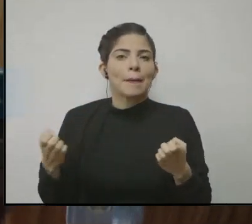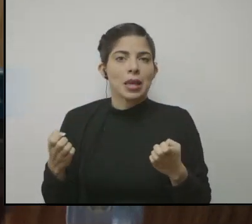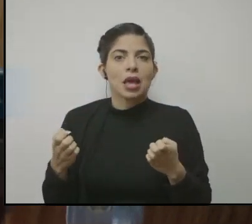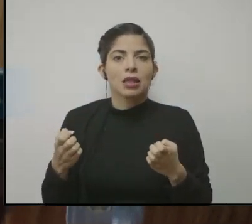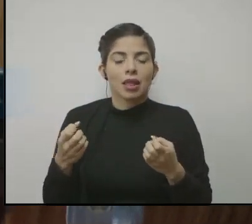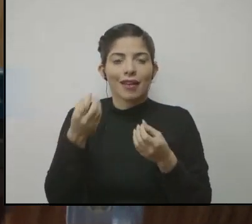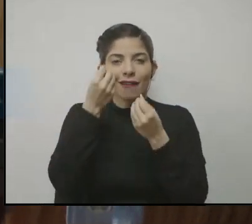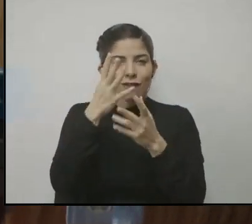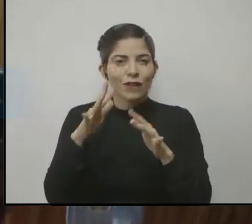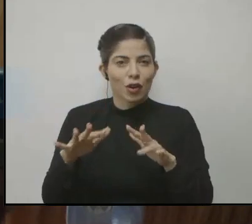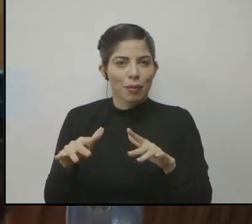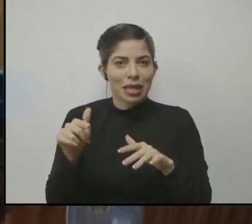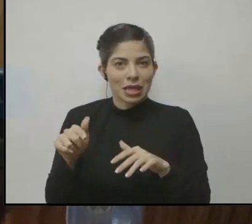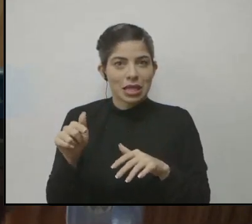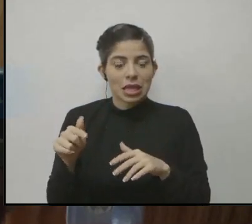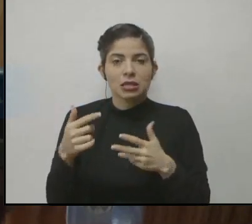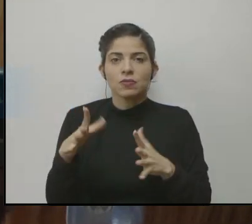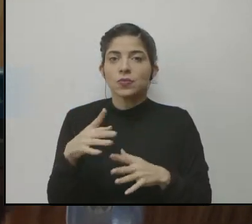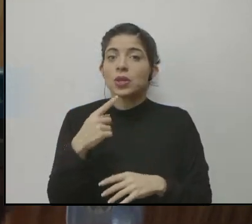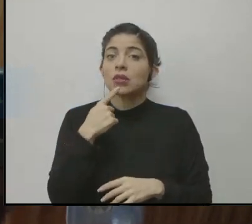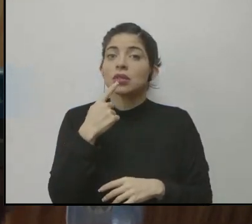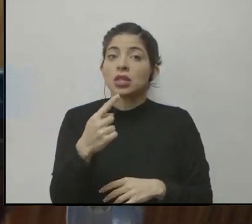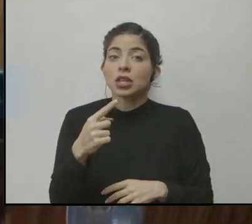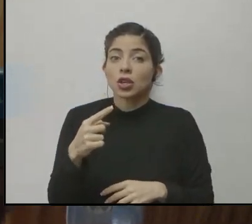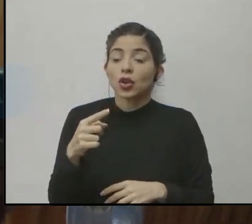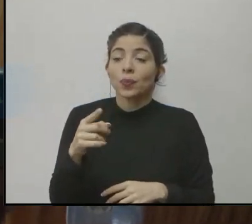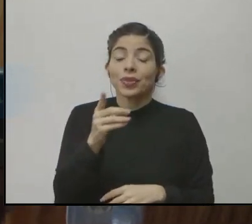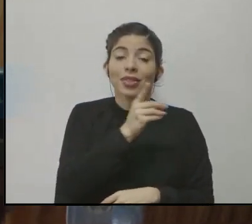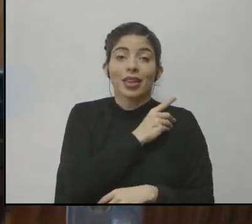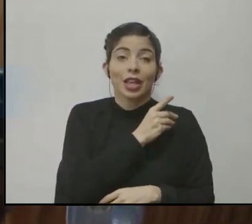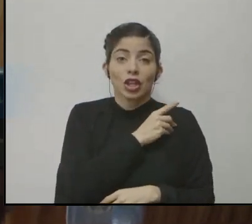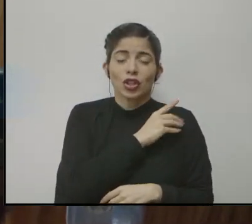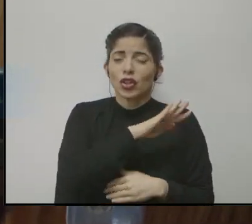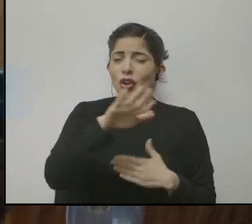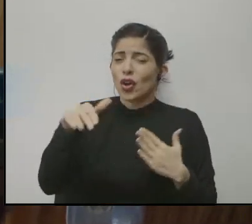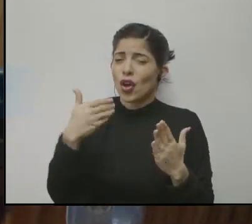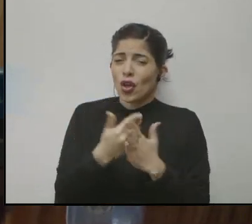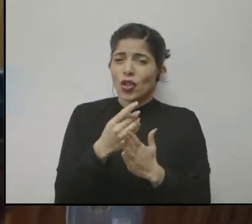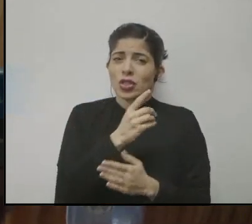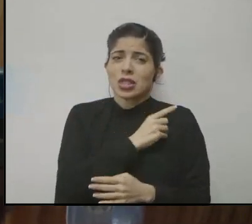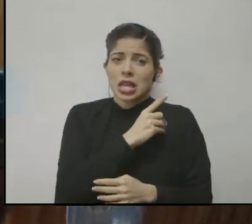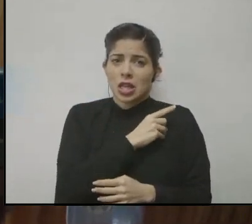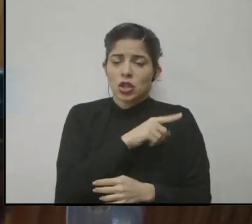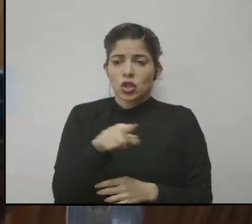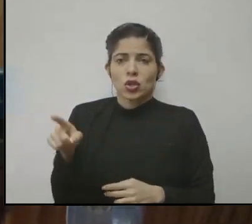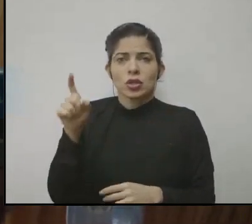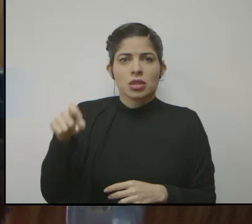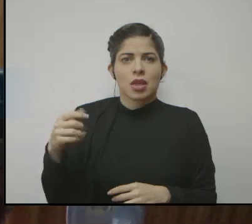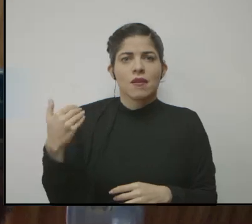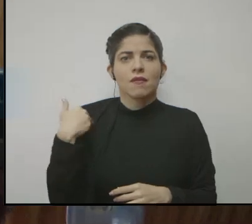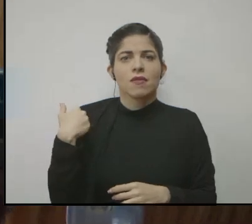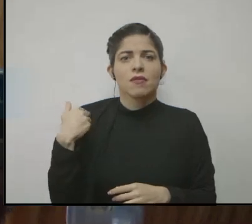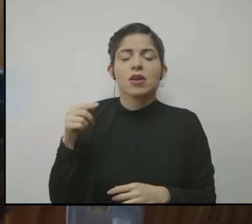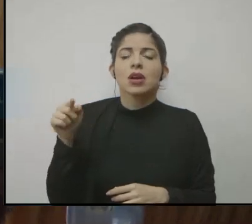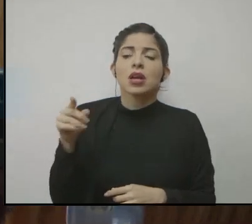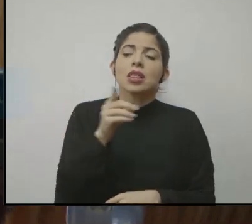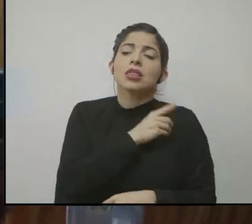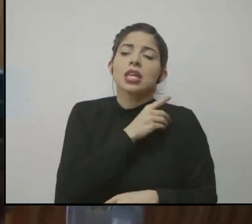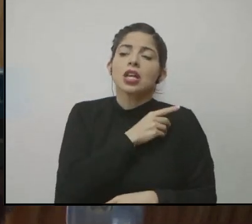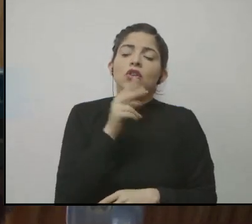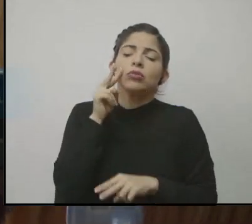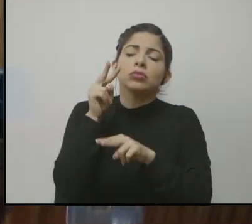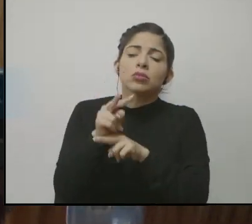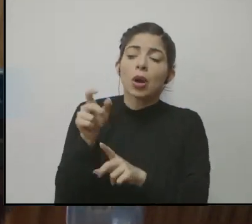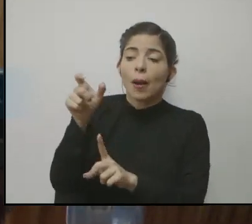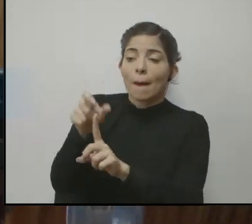informática. Le hemos dicho a los directores, a todos los directores que nos digan de qué manera se están comunicando los